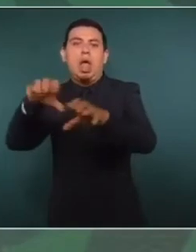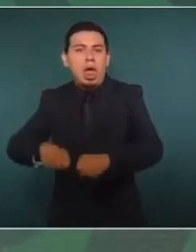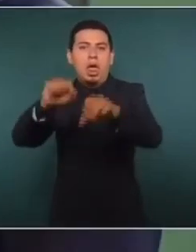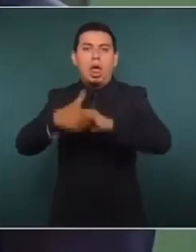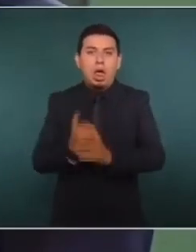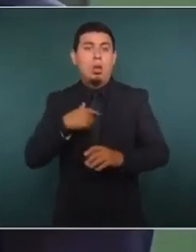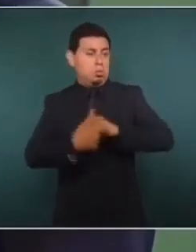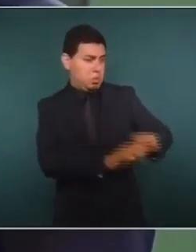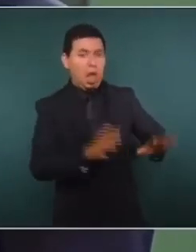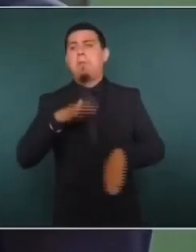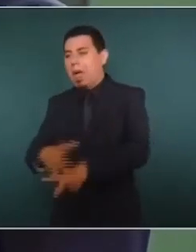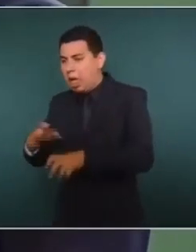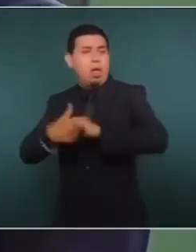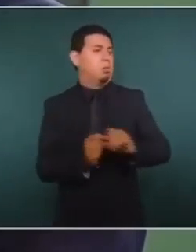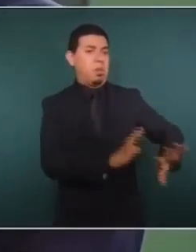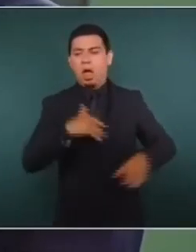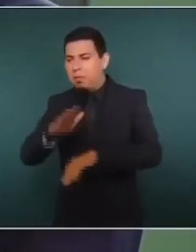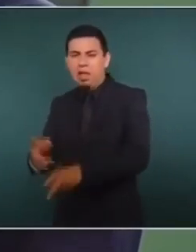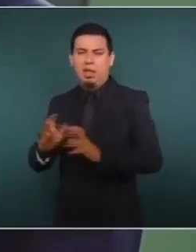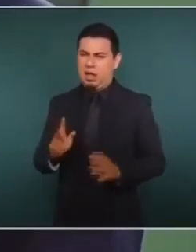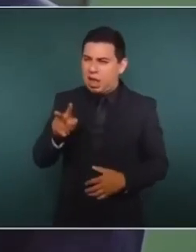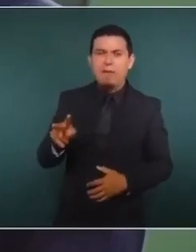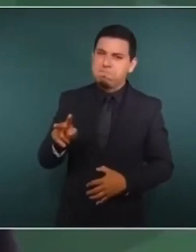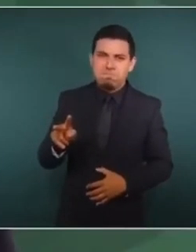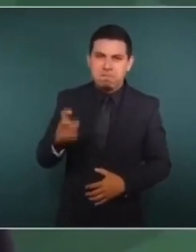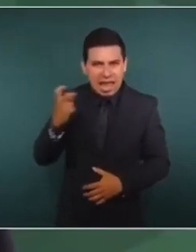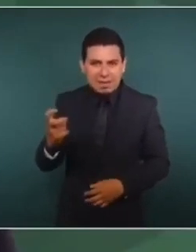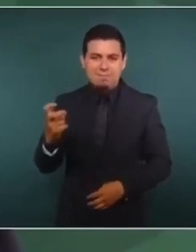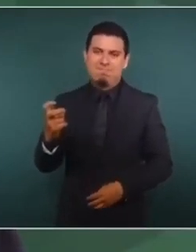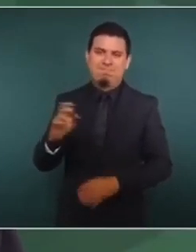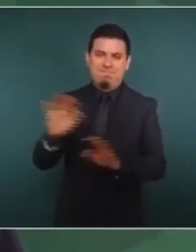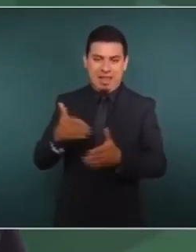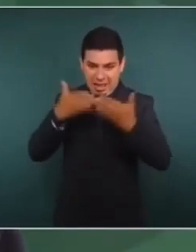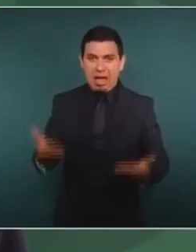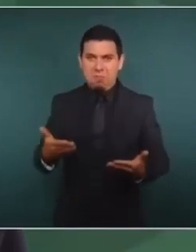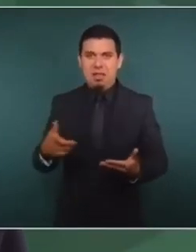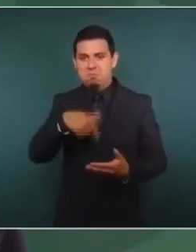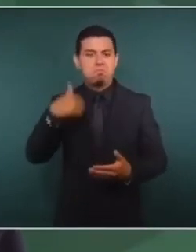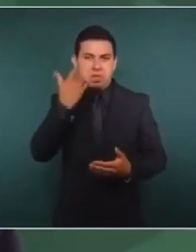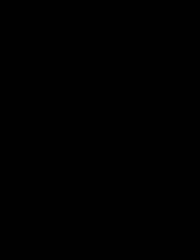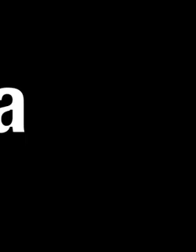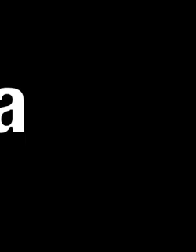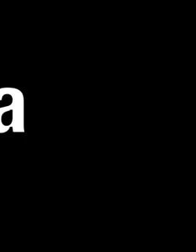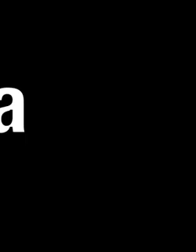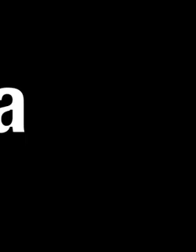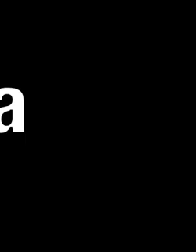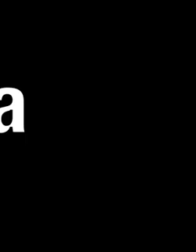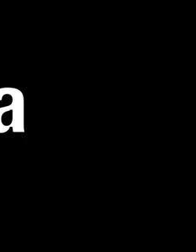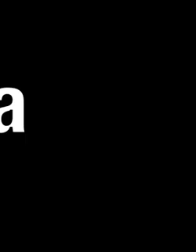No solo seguía. Era cada vez mayor. Entonces, ahora queremos desterrar la corrupción.